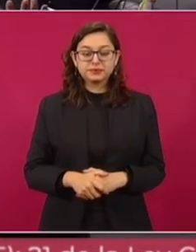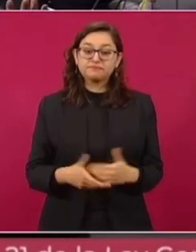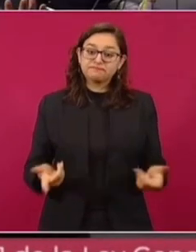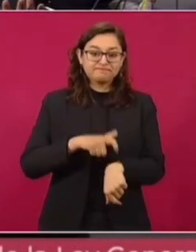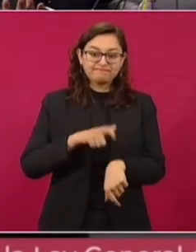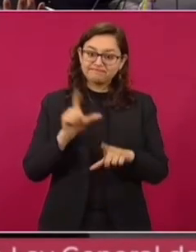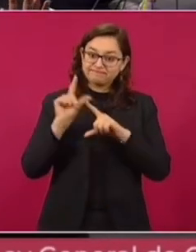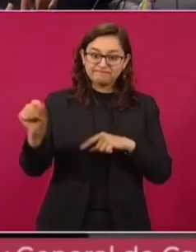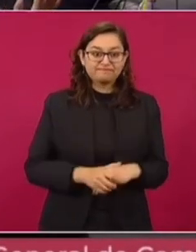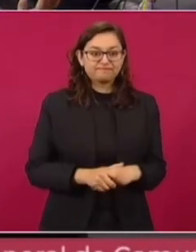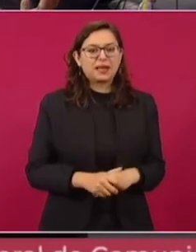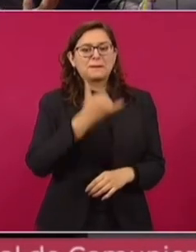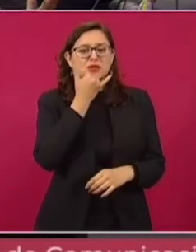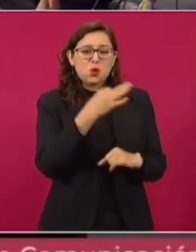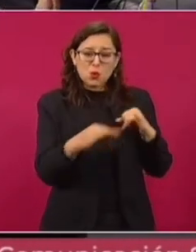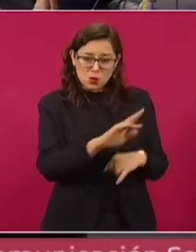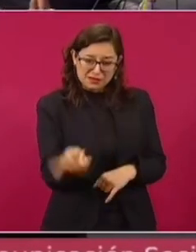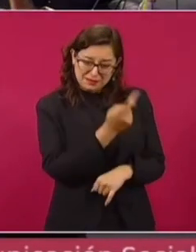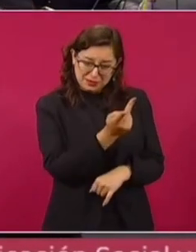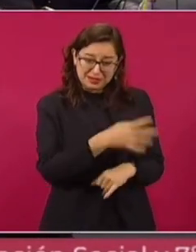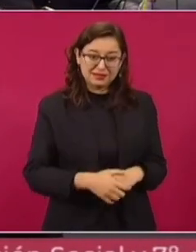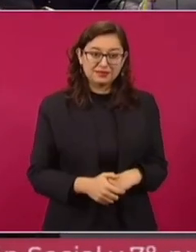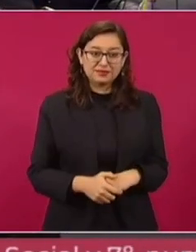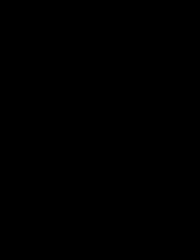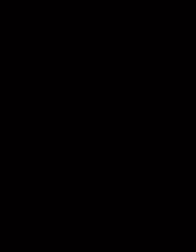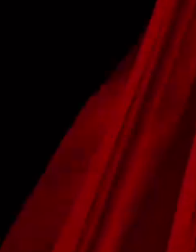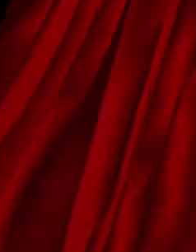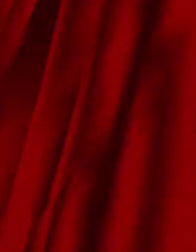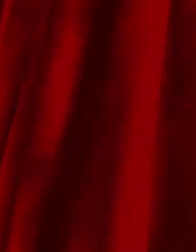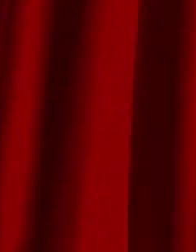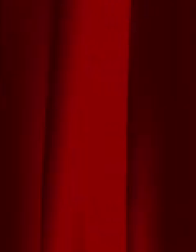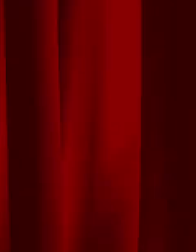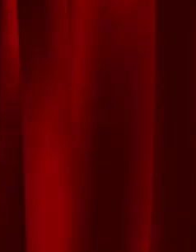Ya me voy. Ya va la última, presidente ya. ¿Se me permite? Sí.